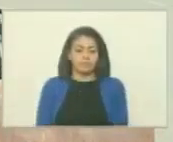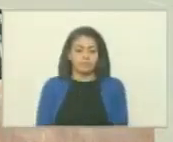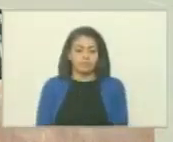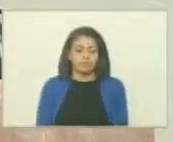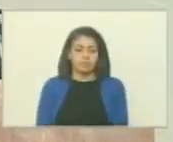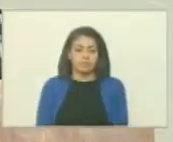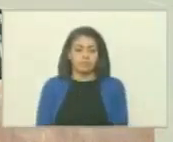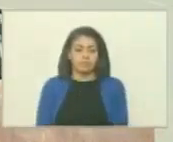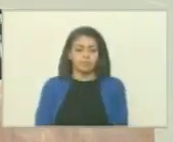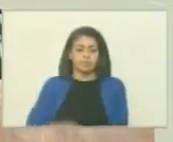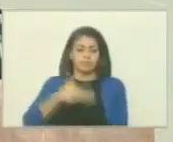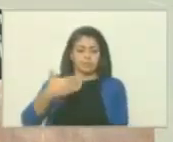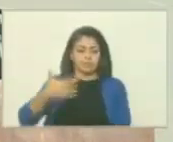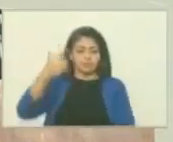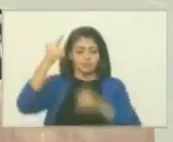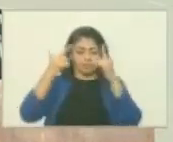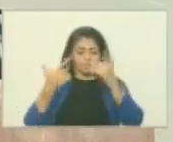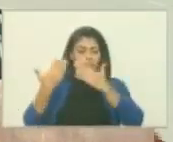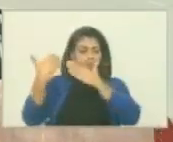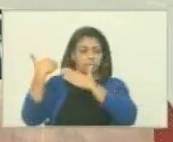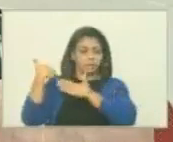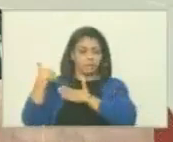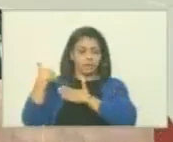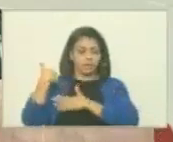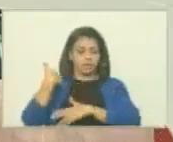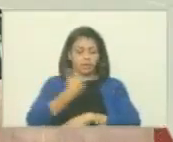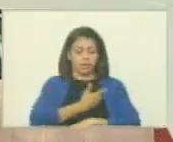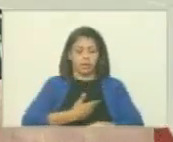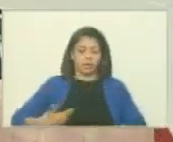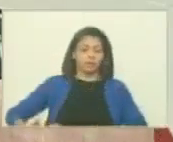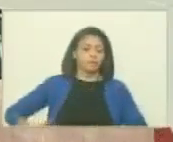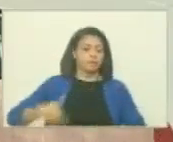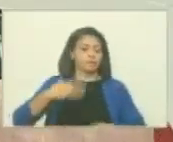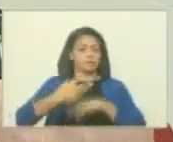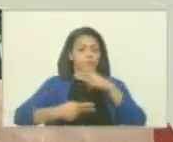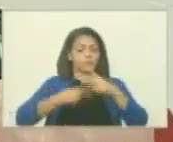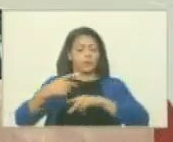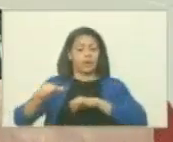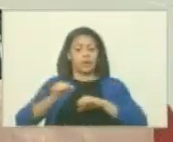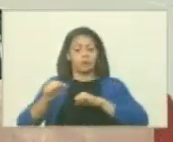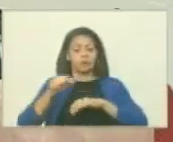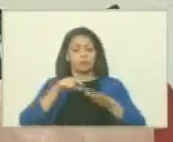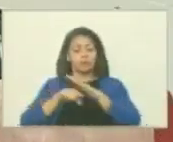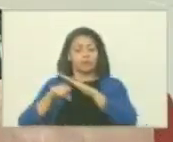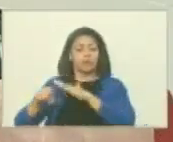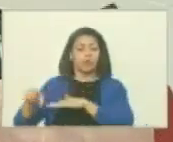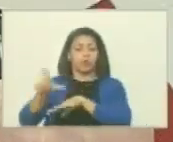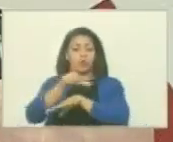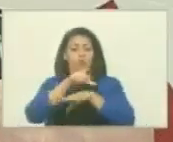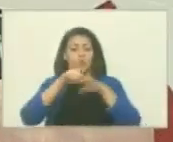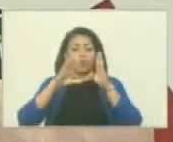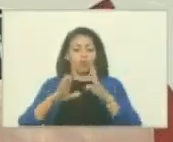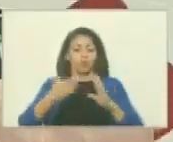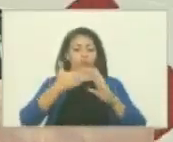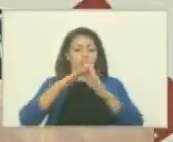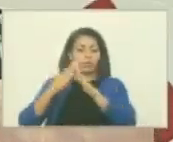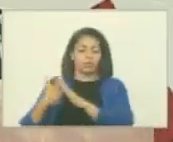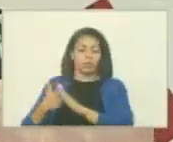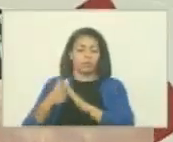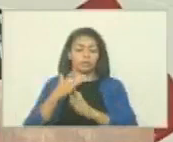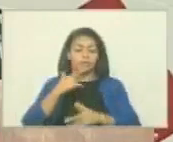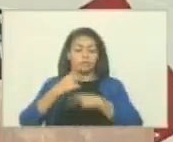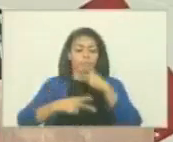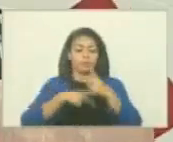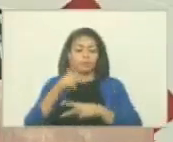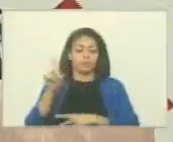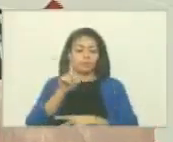el comandante Chávez asume la presidencia se produce una cantidad de acceso de gobiernos populares y se produce el